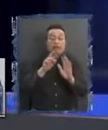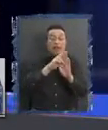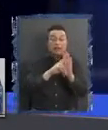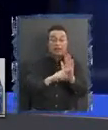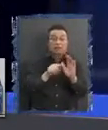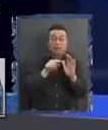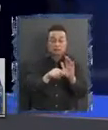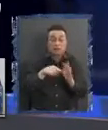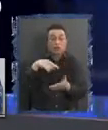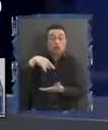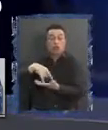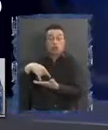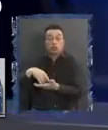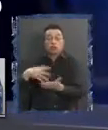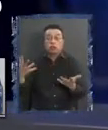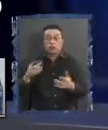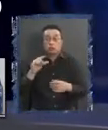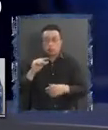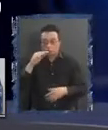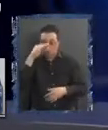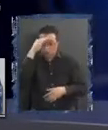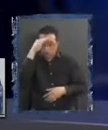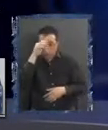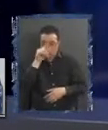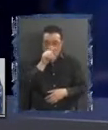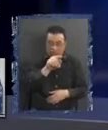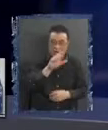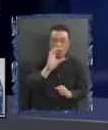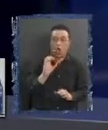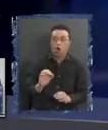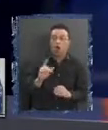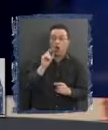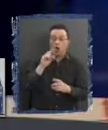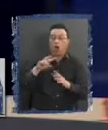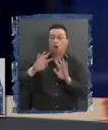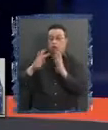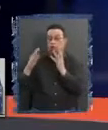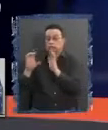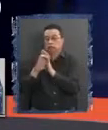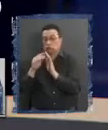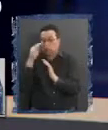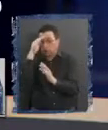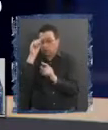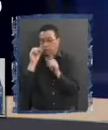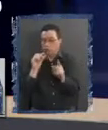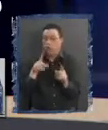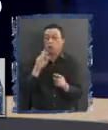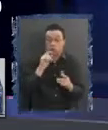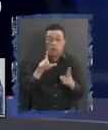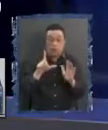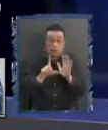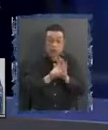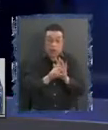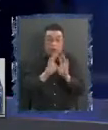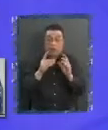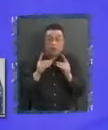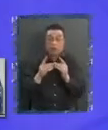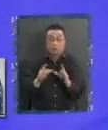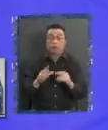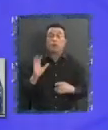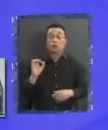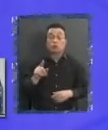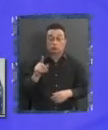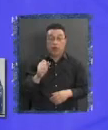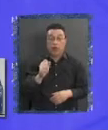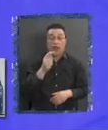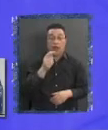Congreso porque desconfiamos de él o porque la Convención desconfía de él pese a que es legítimo y democrático. Es que lo curioso es que el Convención Alatria, que fue